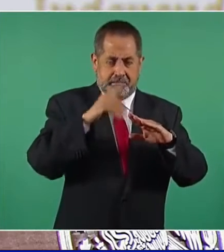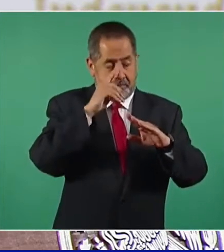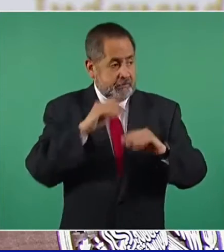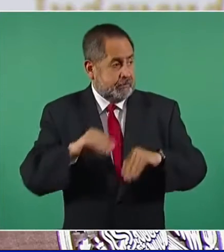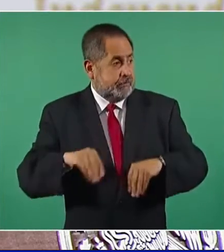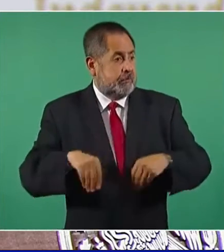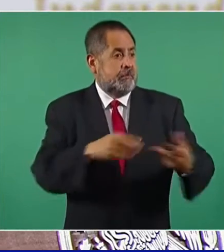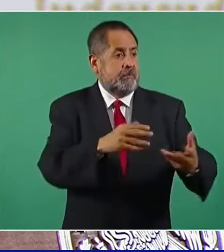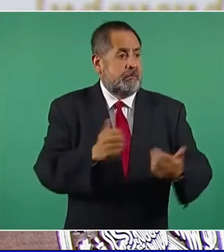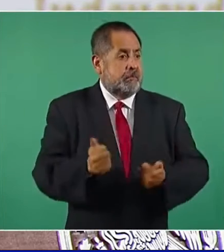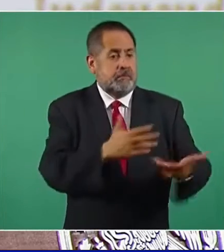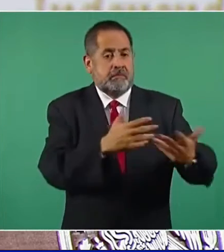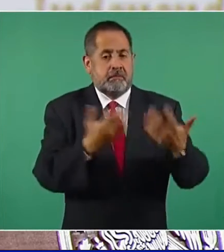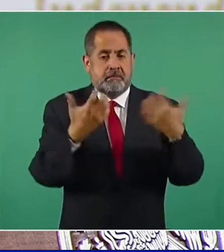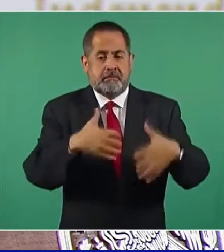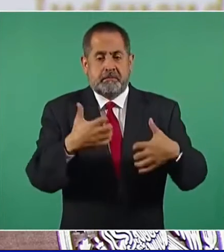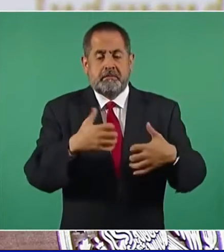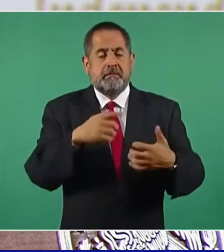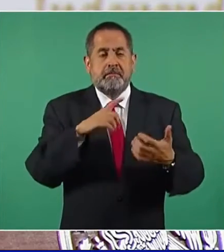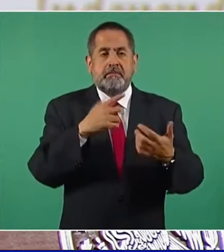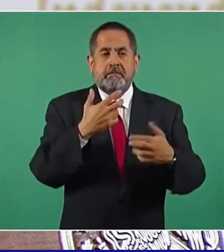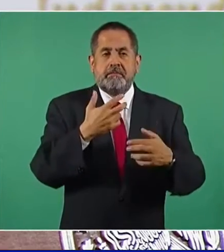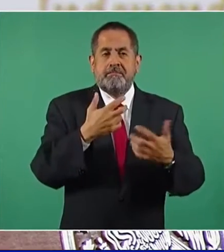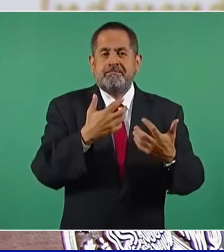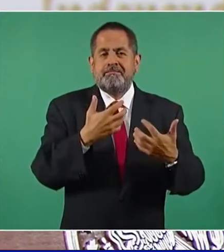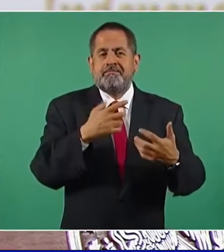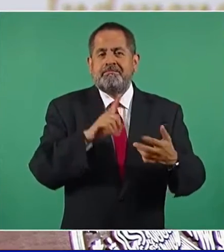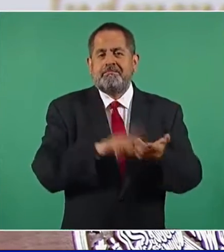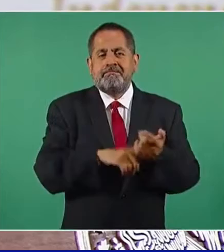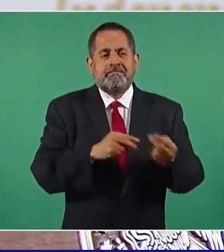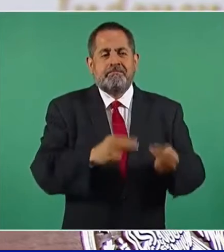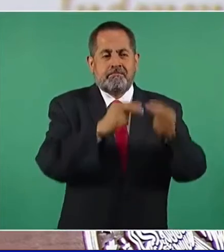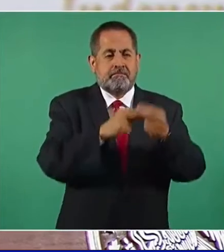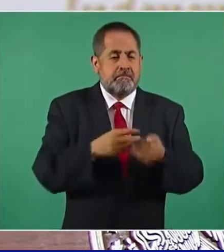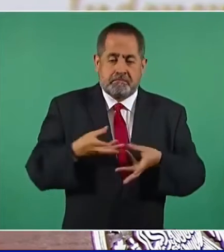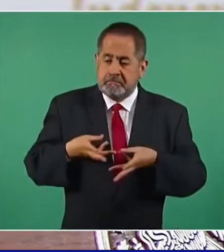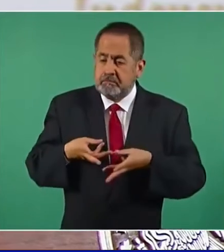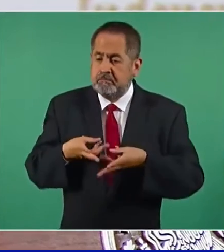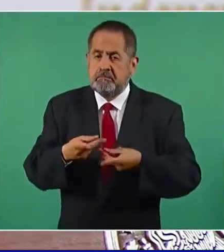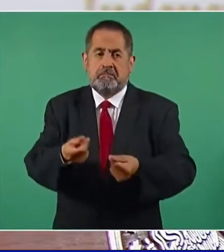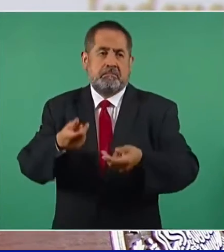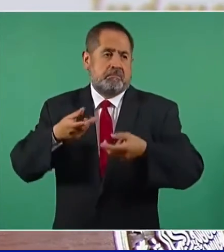Entonces, no se extraía más petróleo, se gastaba más.